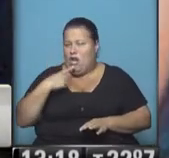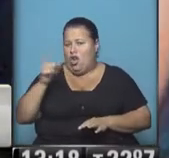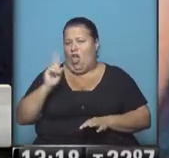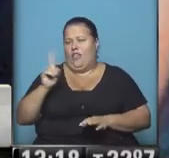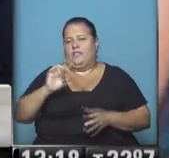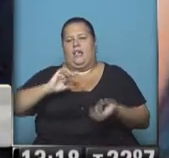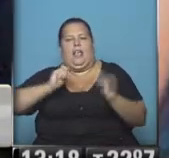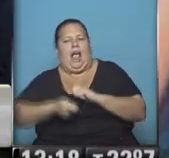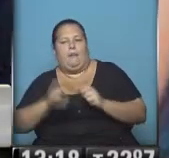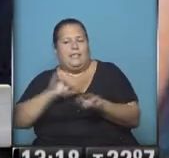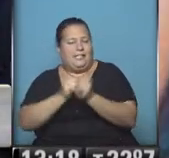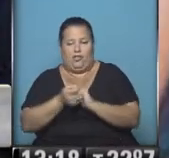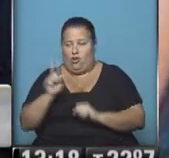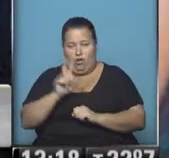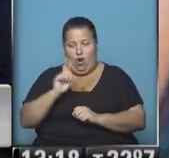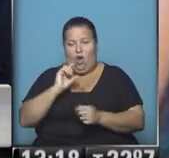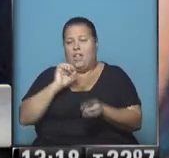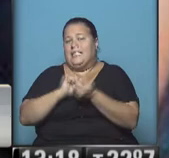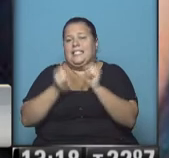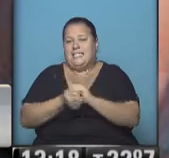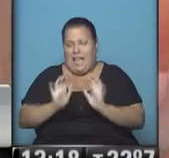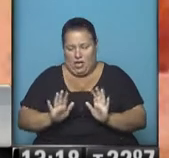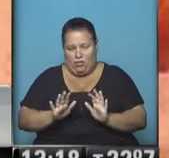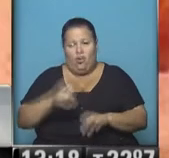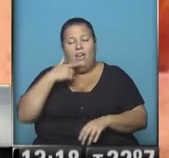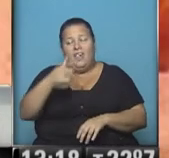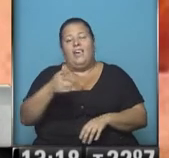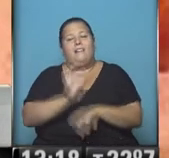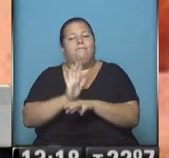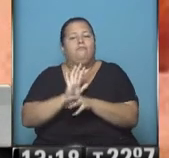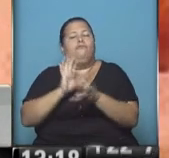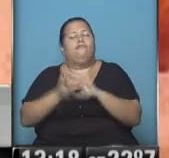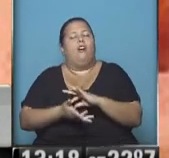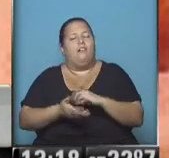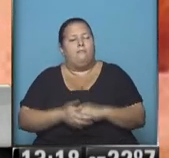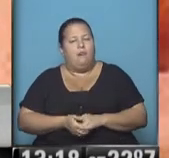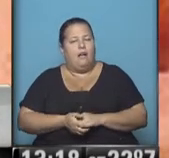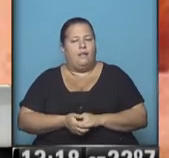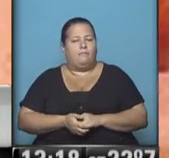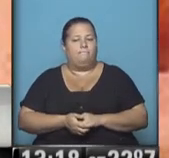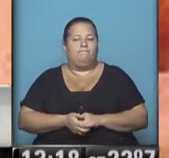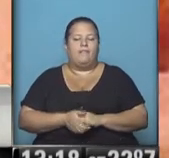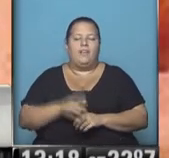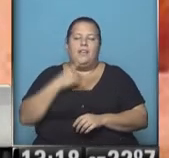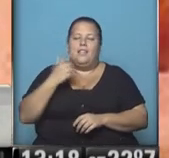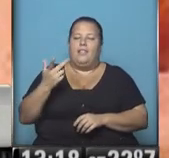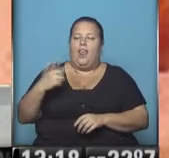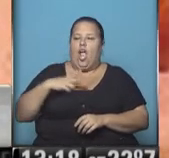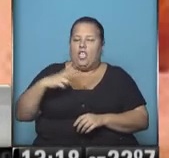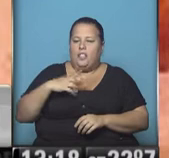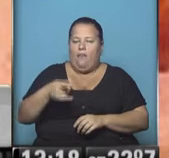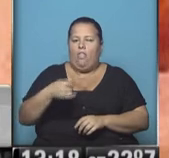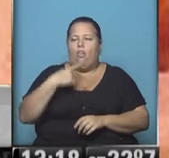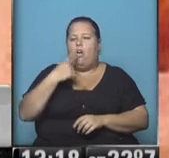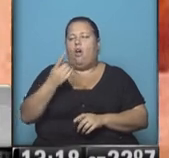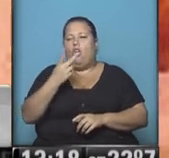del torcimiento de una sexualidad, sino de una sexualidad. Lo cual ya está hablando en algún punto del conservadurismo de estos